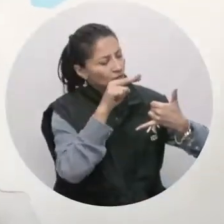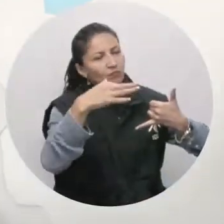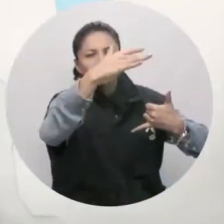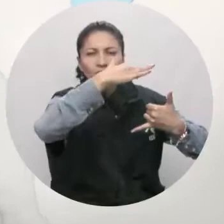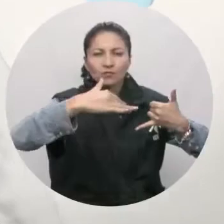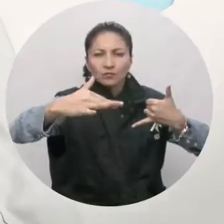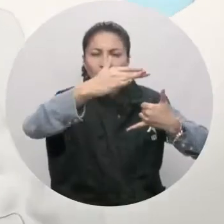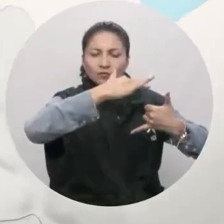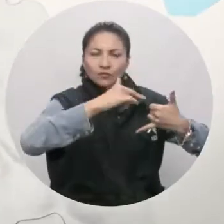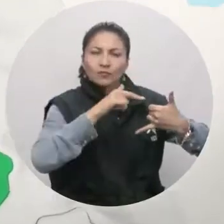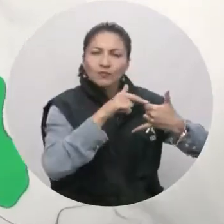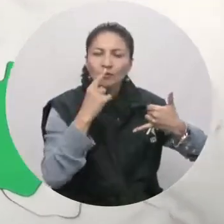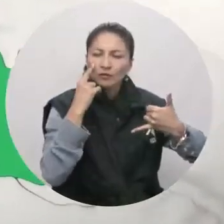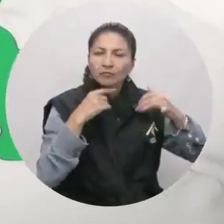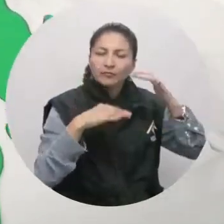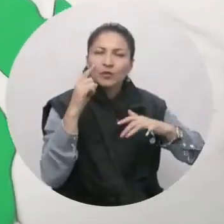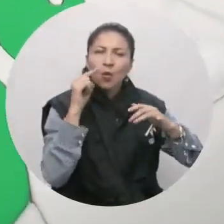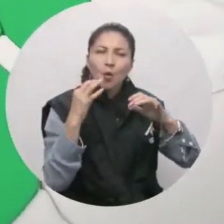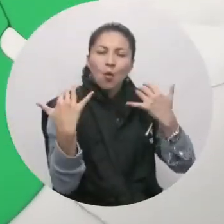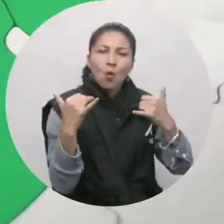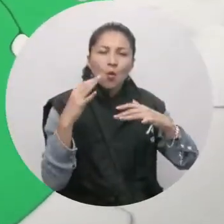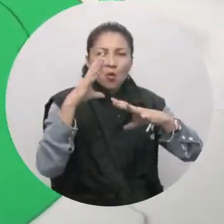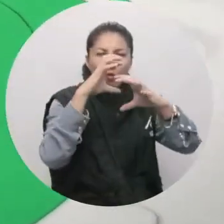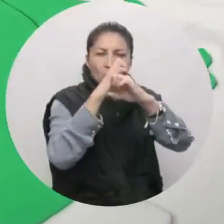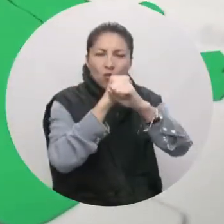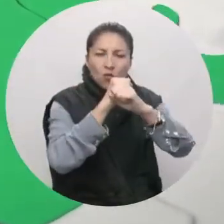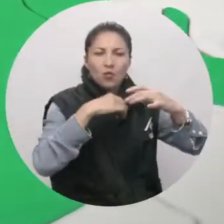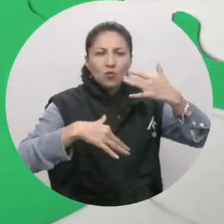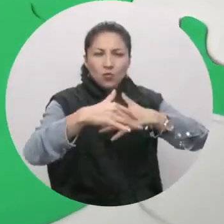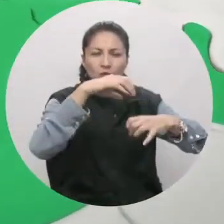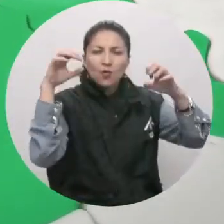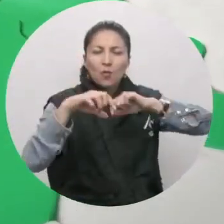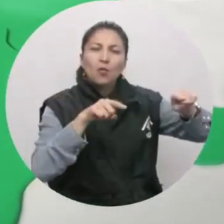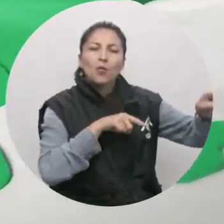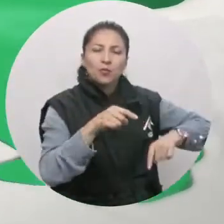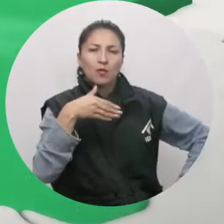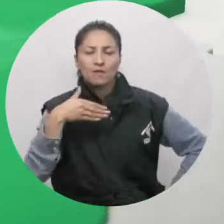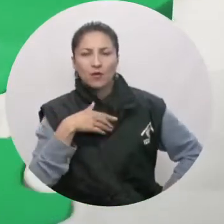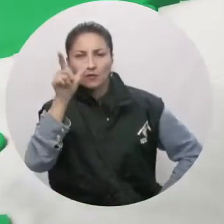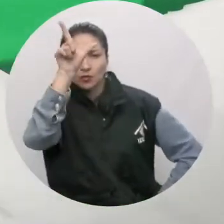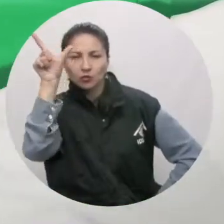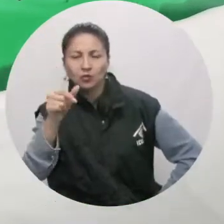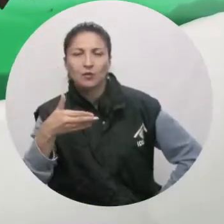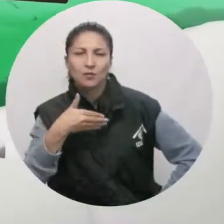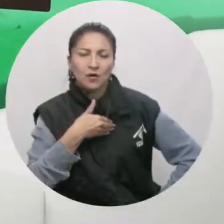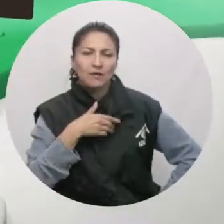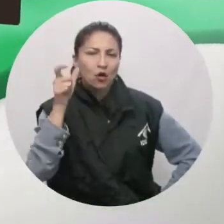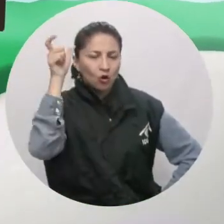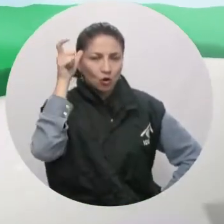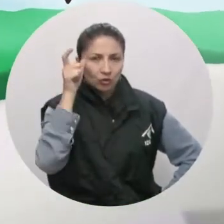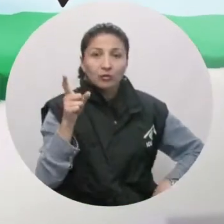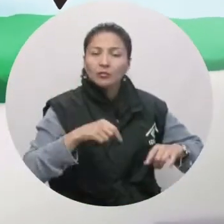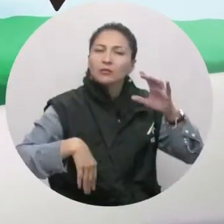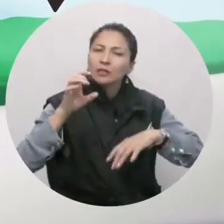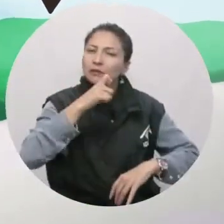Sobre el Caribe la mañana abre con cielo parcialmente cubierto y precipitaciones en Bolívar, Sucre y Sur de Córdoba, y tiempo seco con escasa